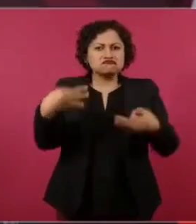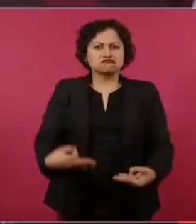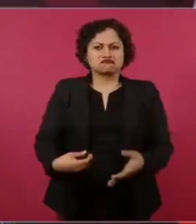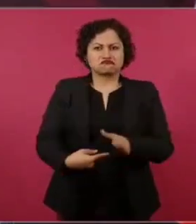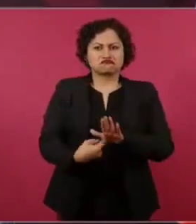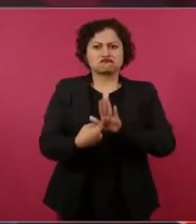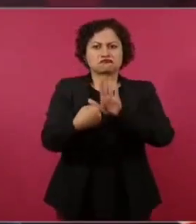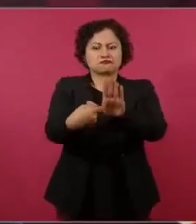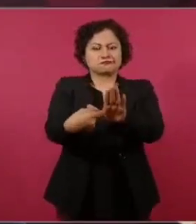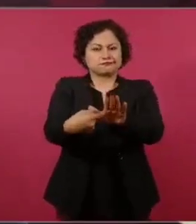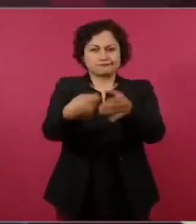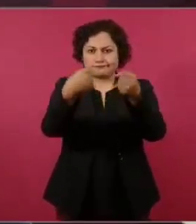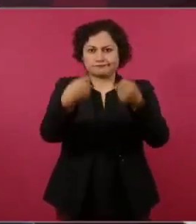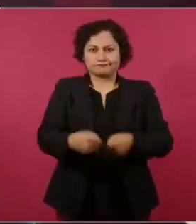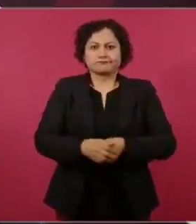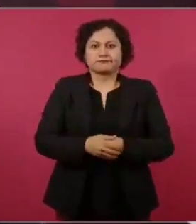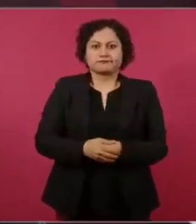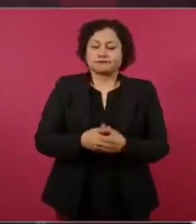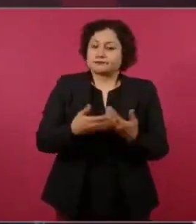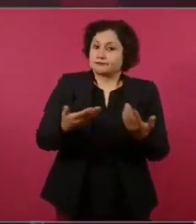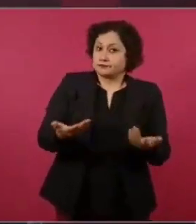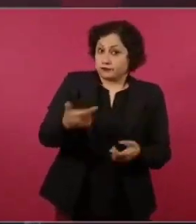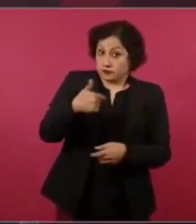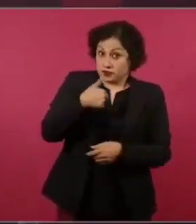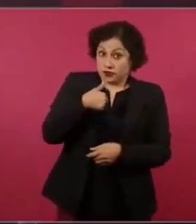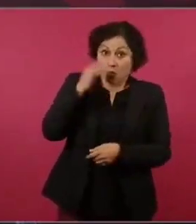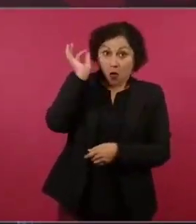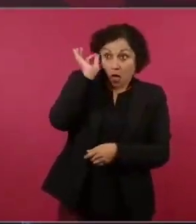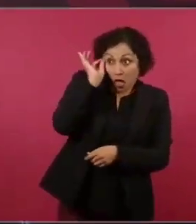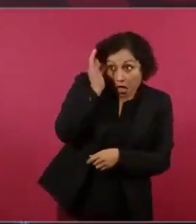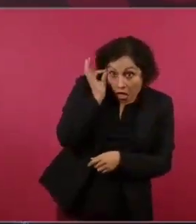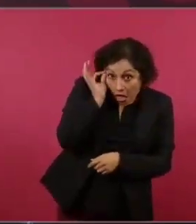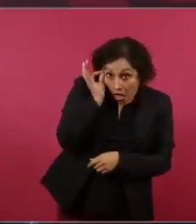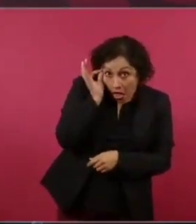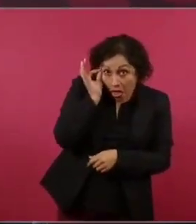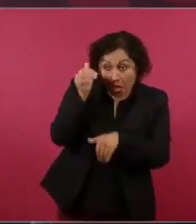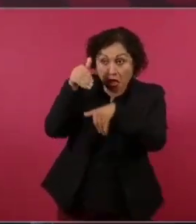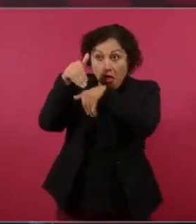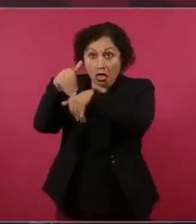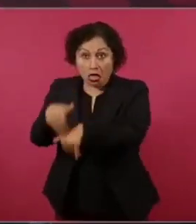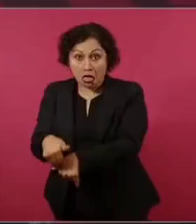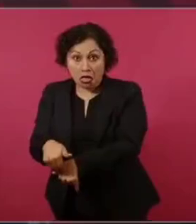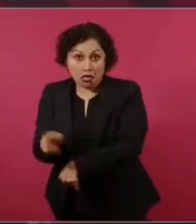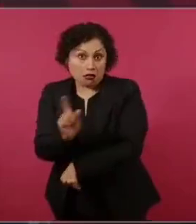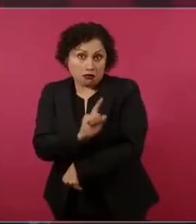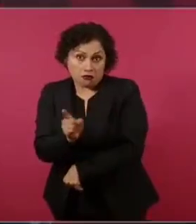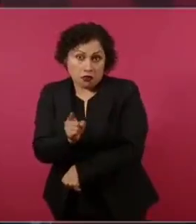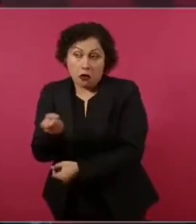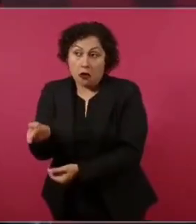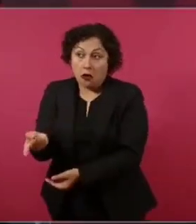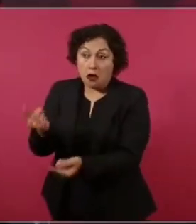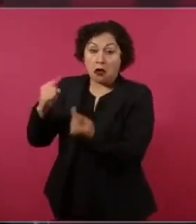Y ni yo soy cacique, ni ella es pelele. Bien,